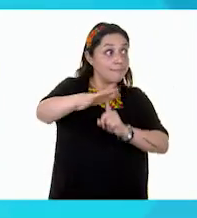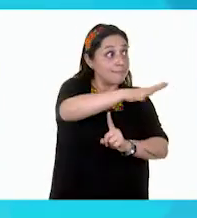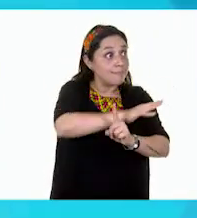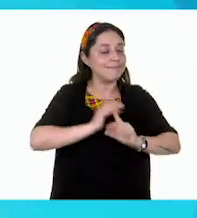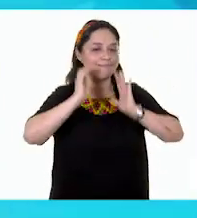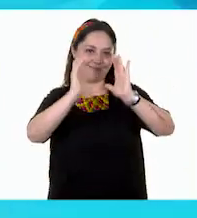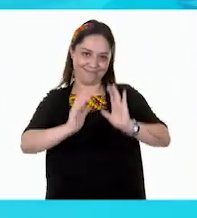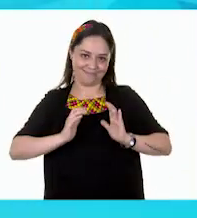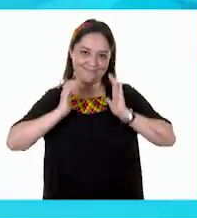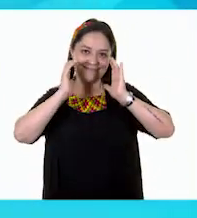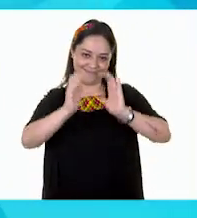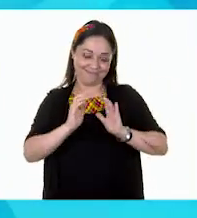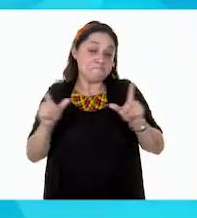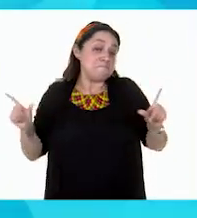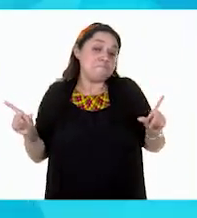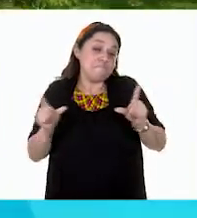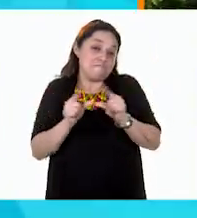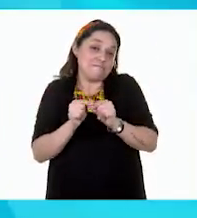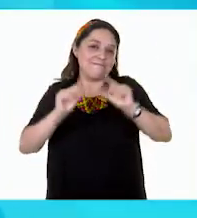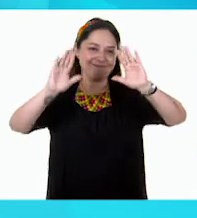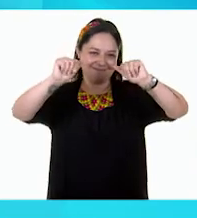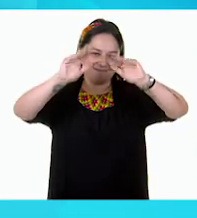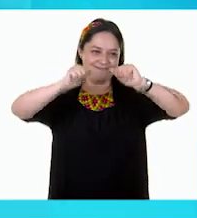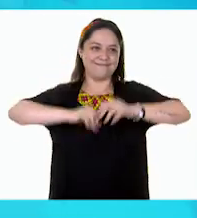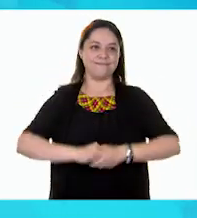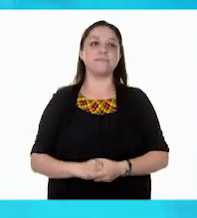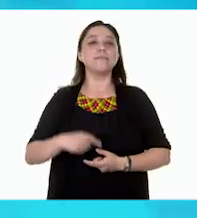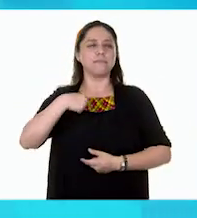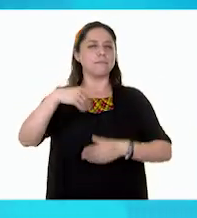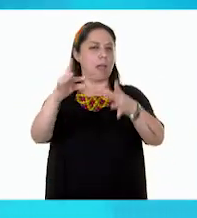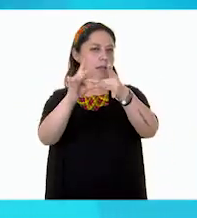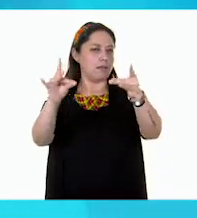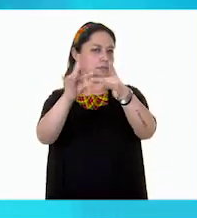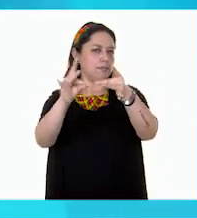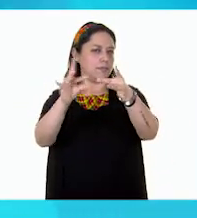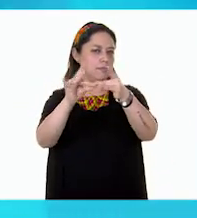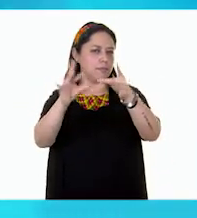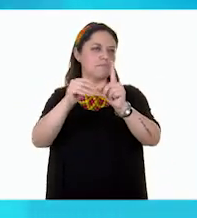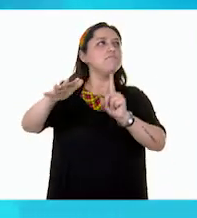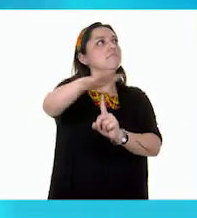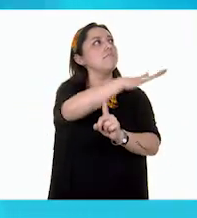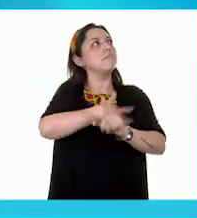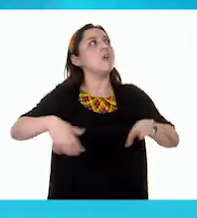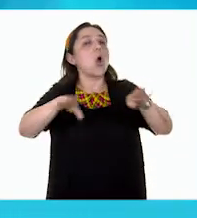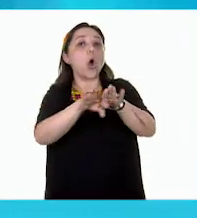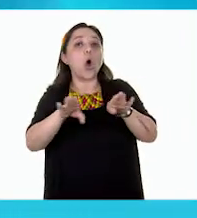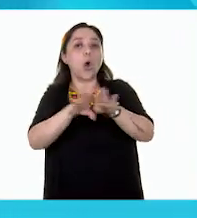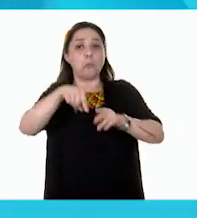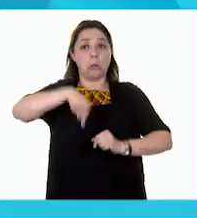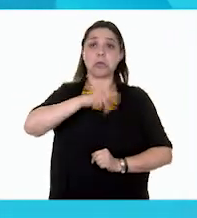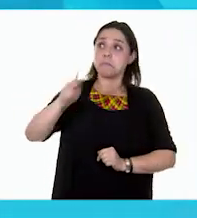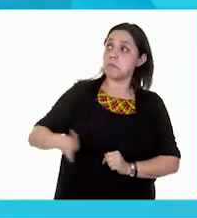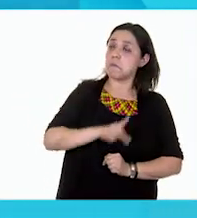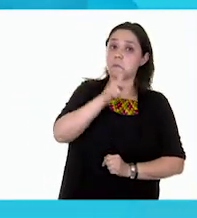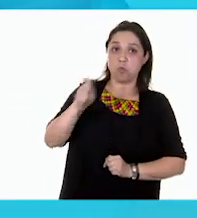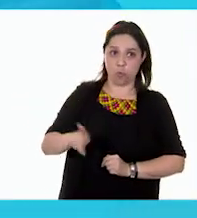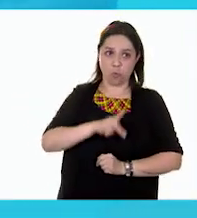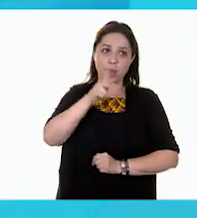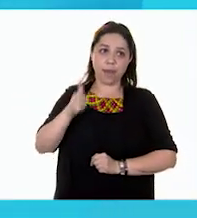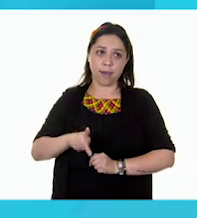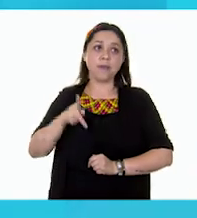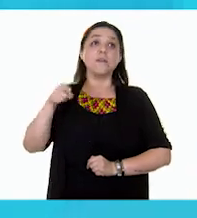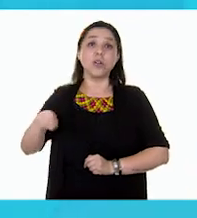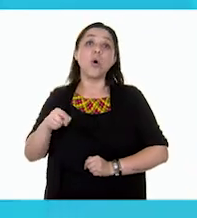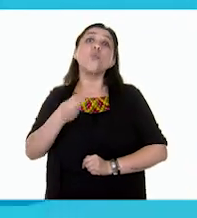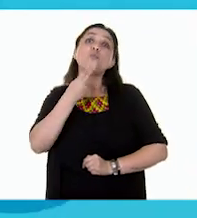ambiente. Eso es todo. Adiós. Hoy les voy a decir cómo cuidamos el medio ambiente en mi pueblo. Primero, tenemos que